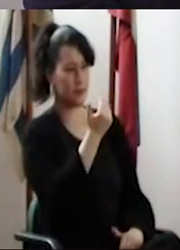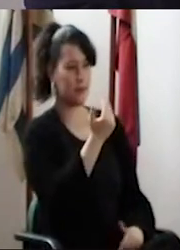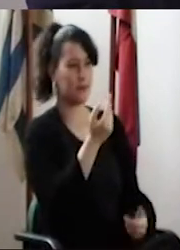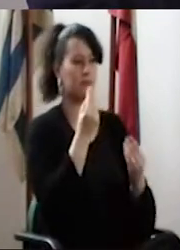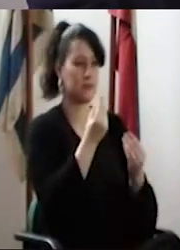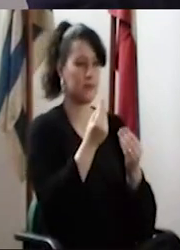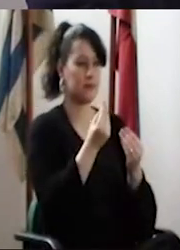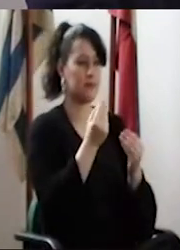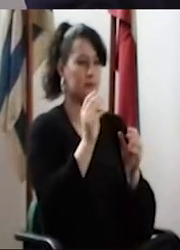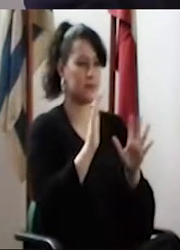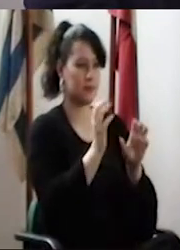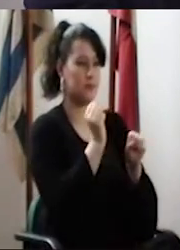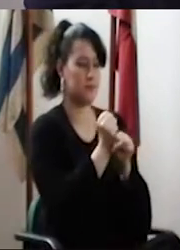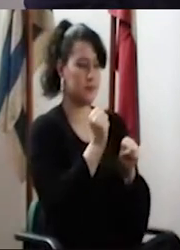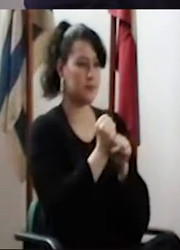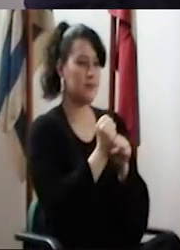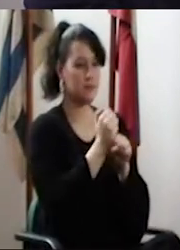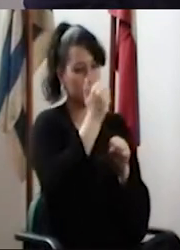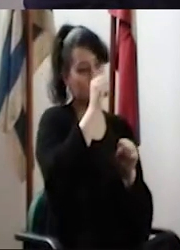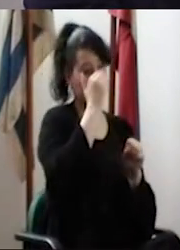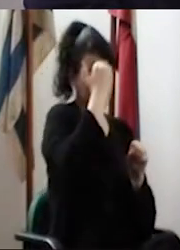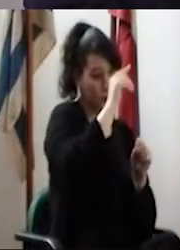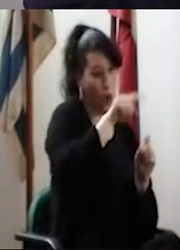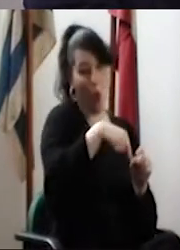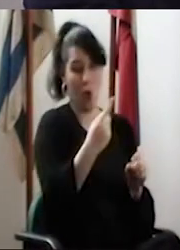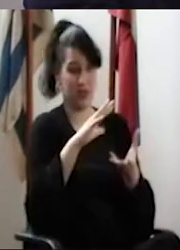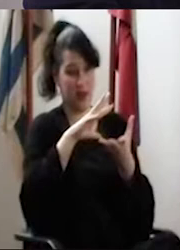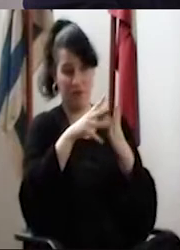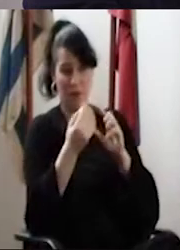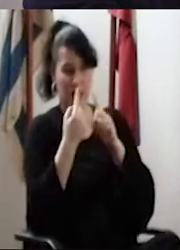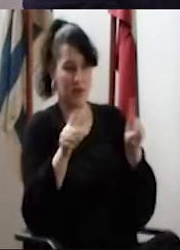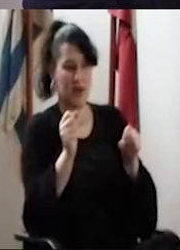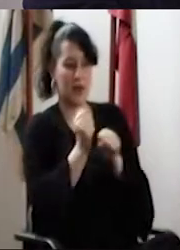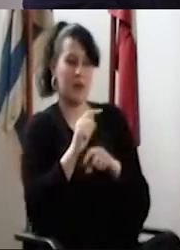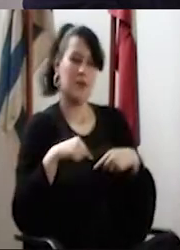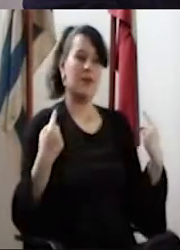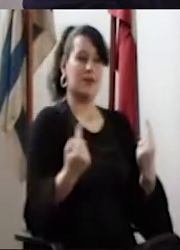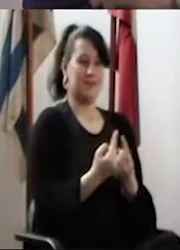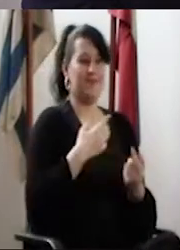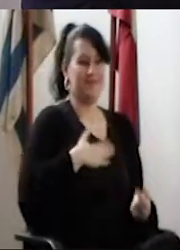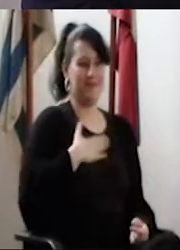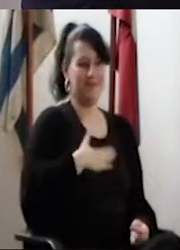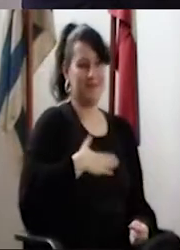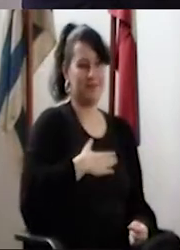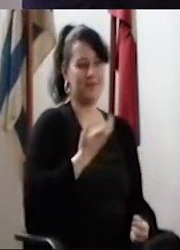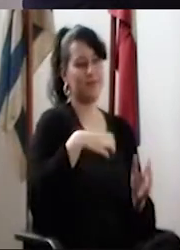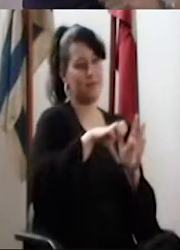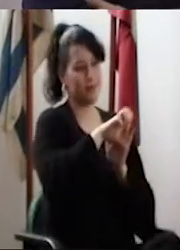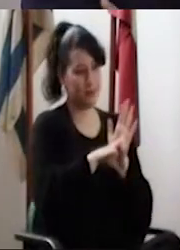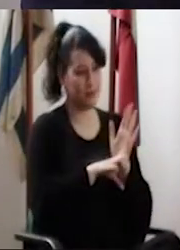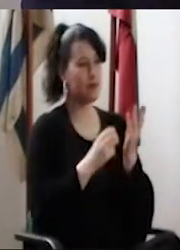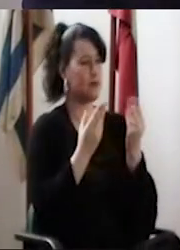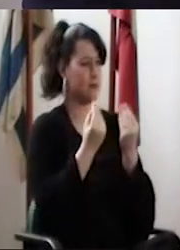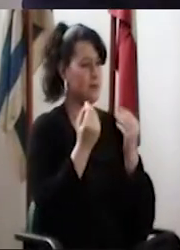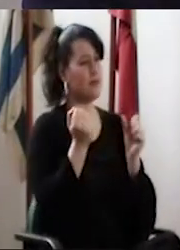en reconocer qué son funciones docentes y qué son funciones de otro tipo, me parece que todos ganamos. Entonces,